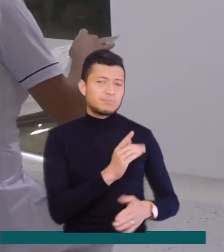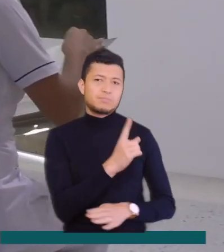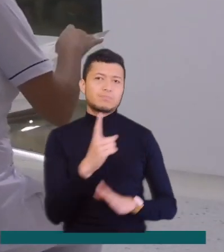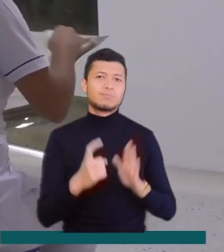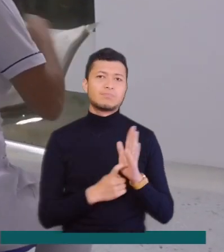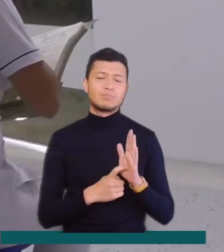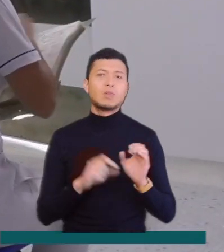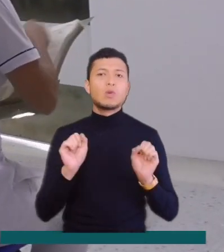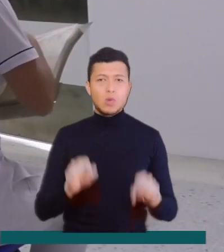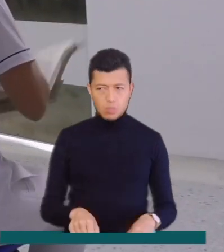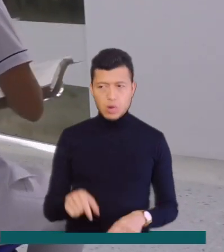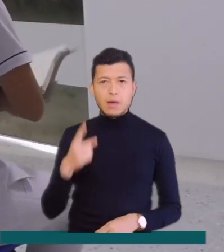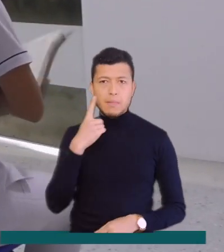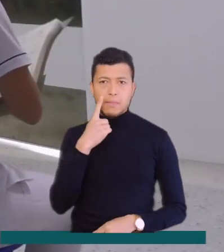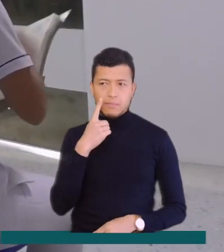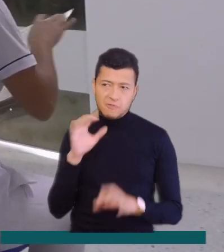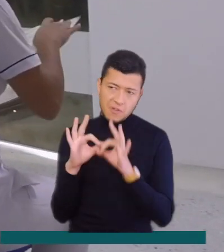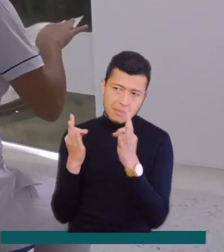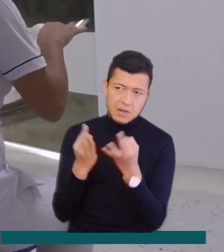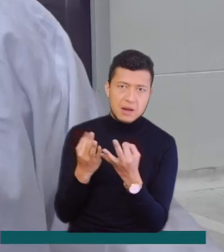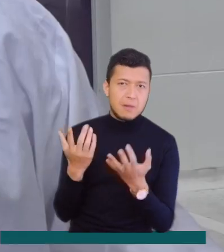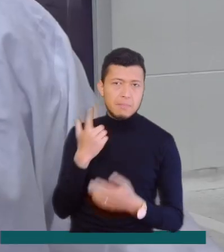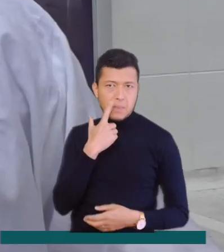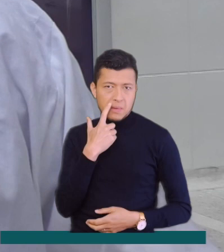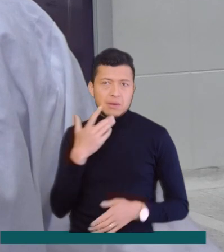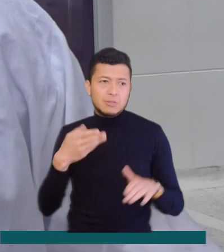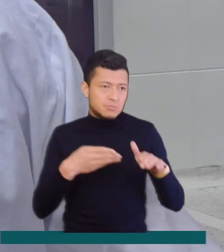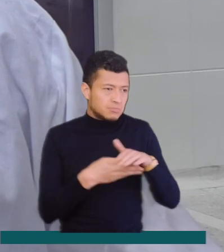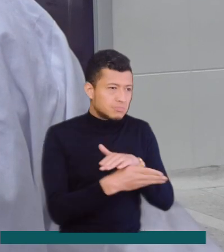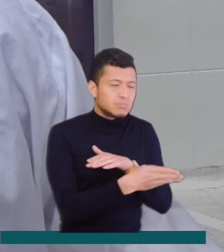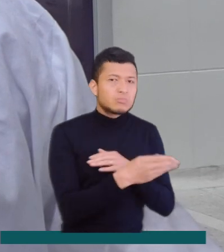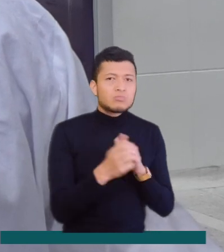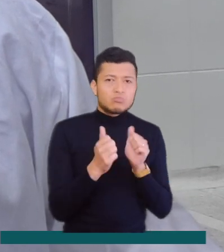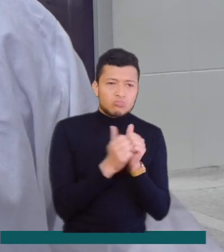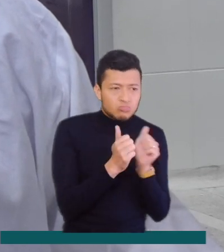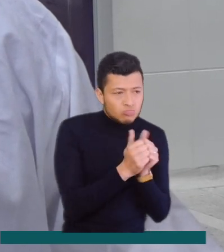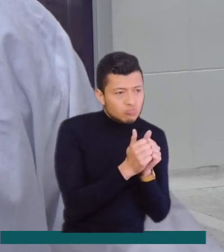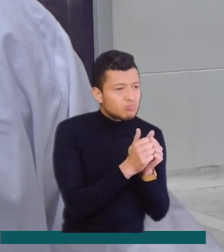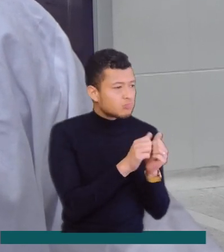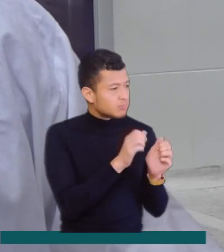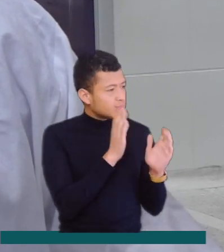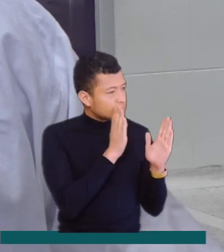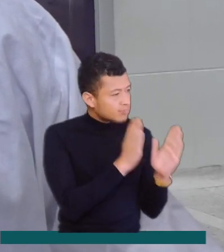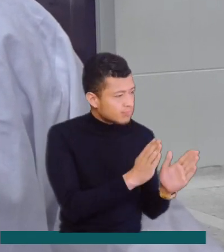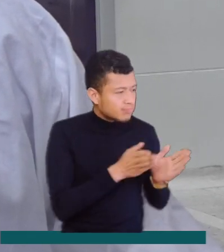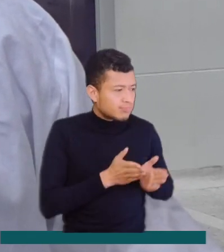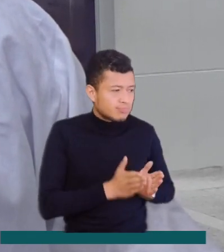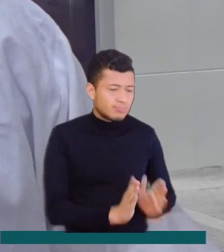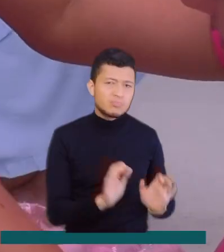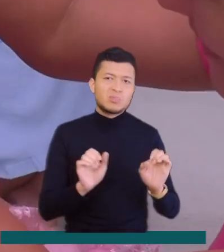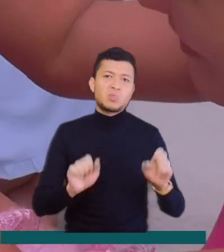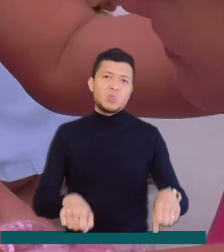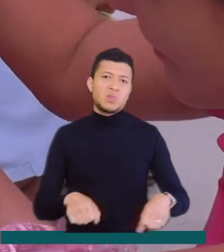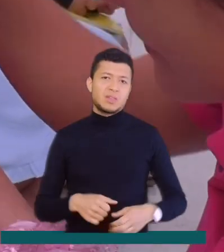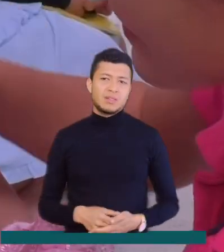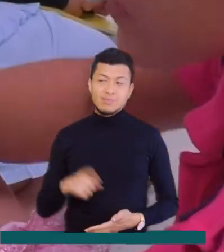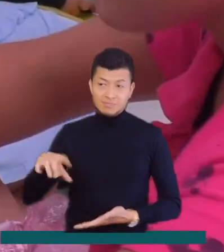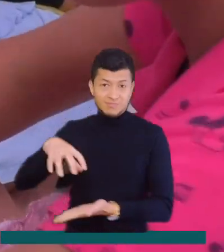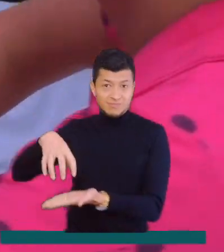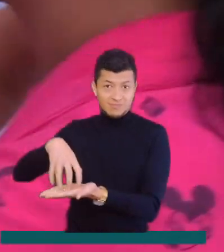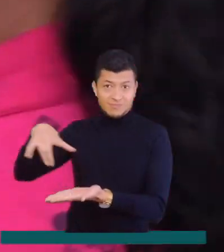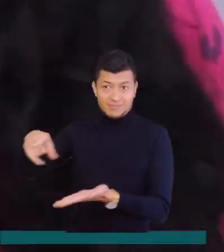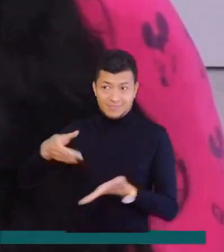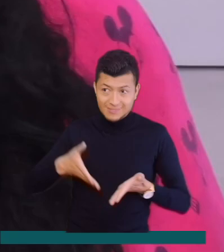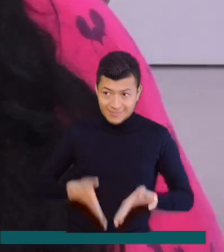le permite el ingreso a familiar en el proceso del acompañamiento en la atención del parto. En este centro